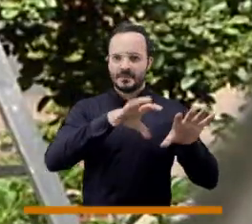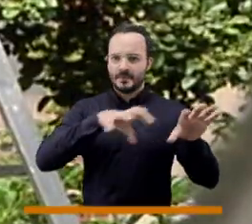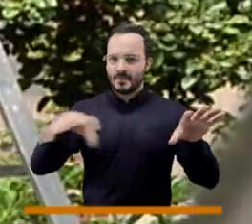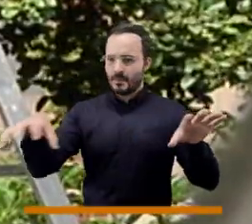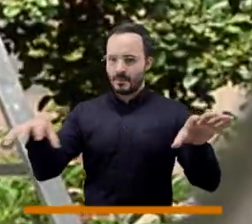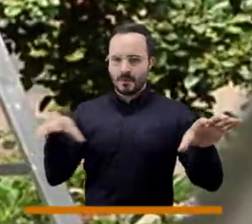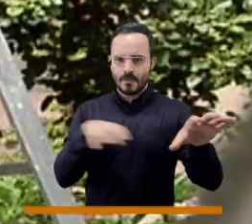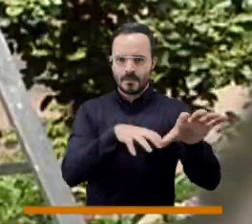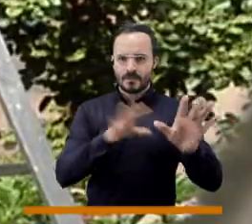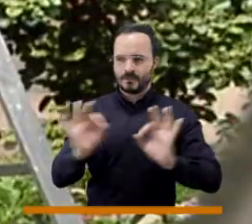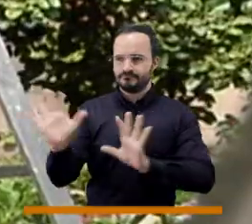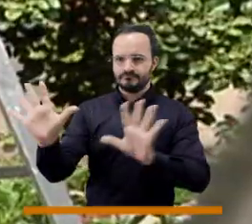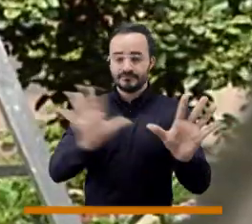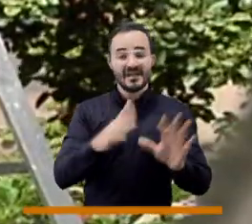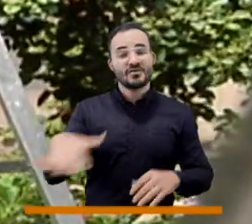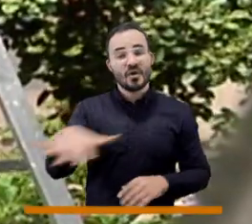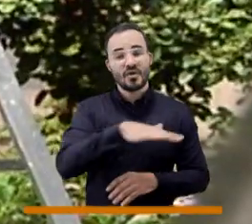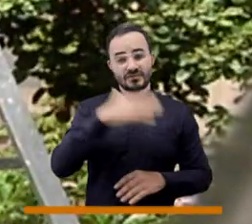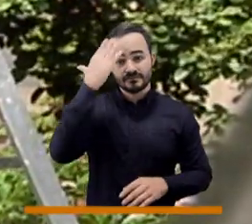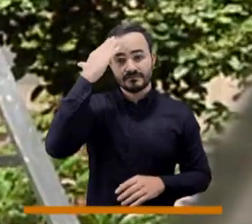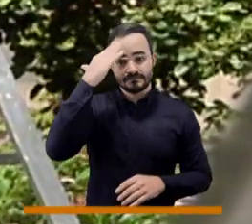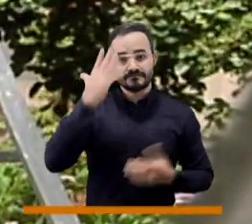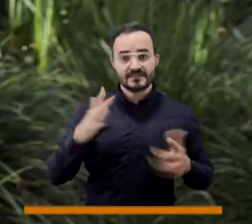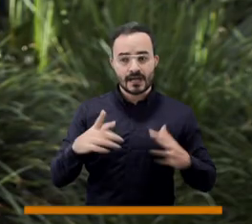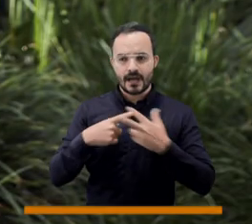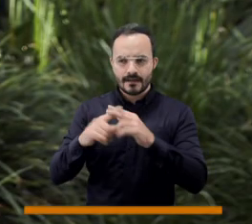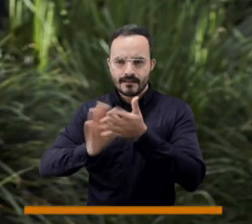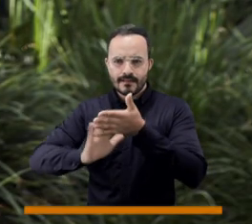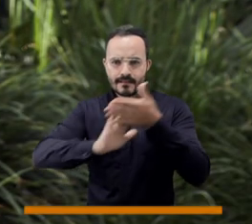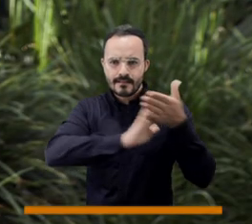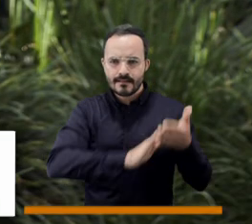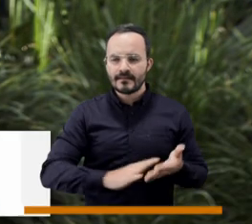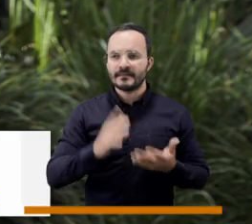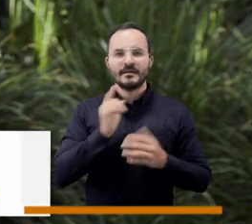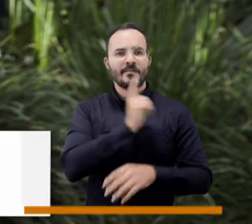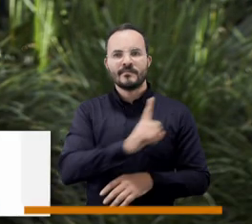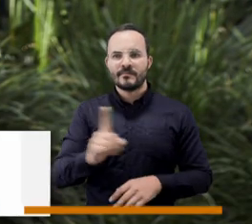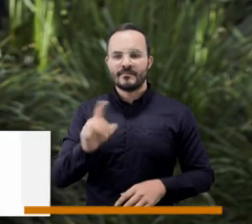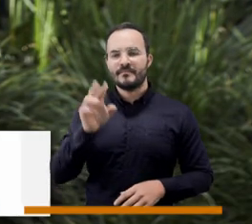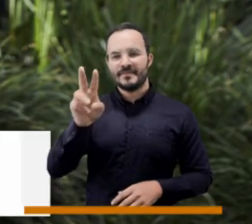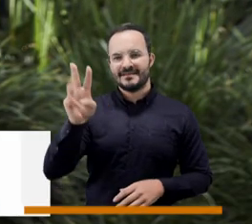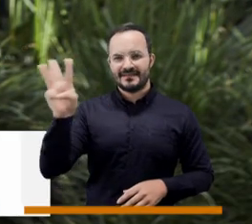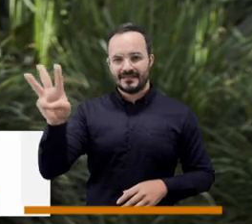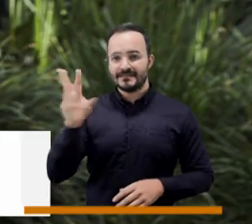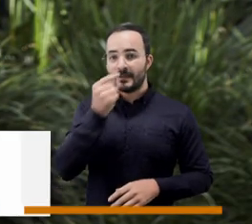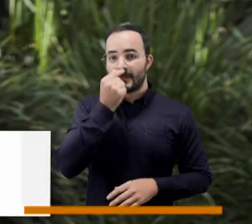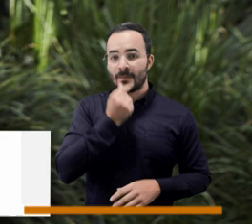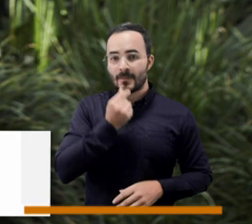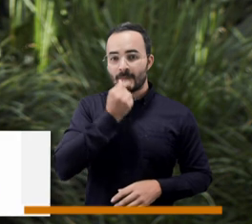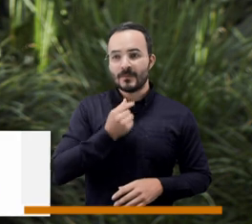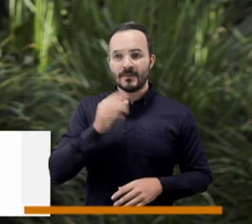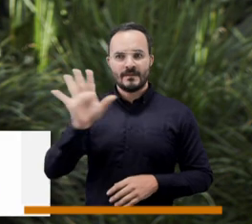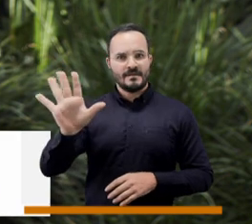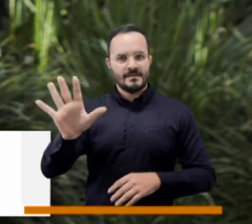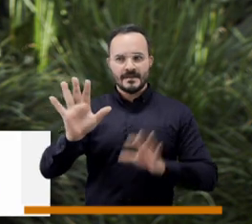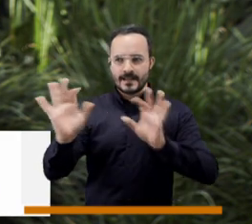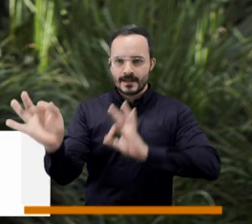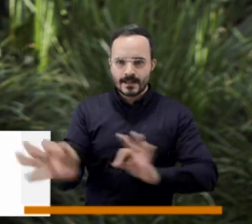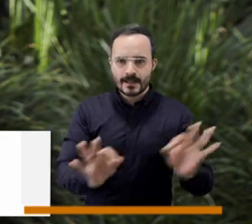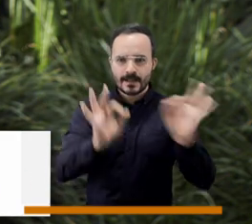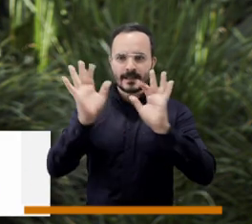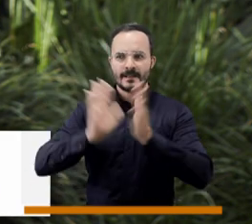Como la ciudad sabe, hicimos el mantenimiento de las 23 esculturas del maestro Botero en la Plaza de Botero, después de